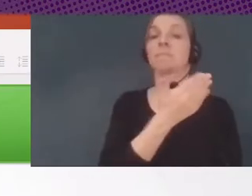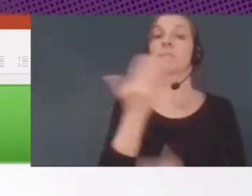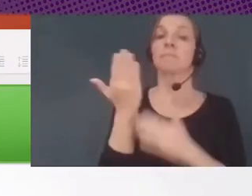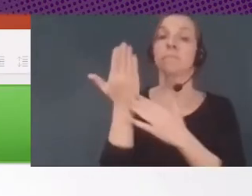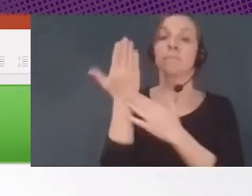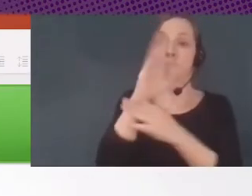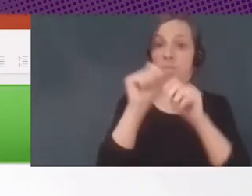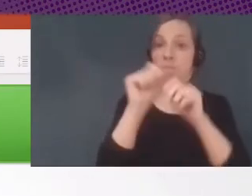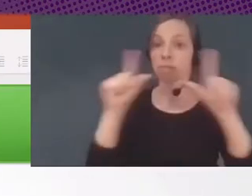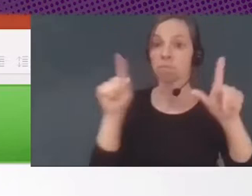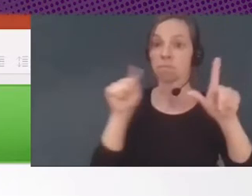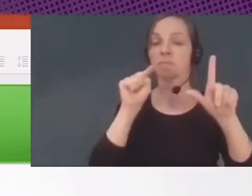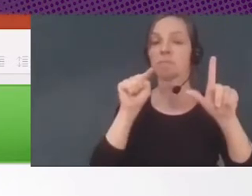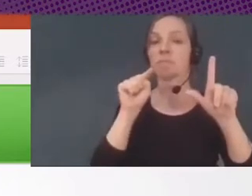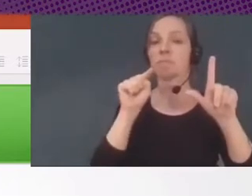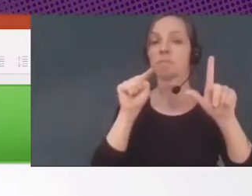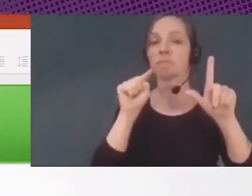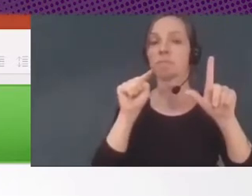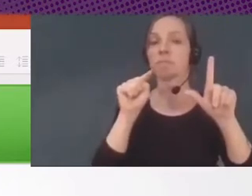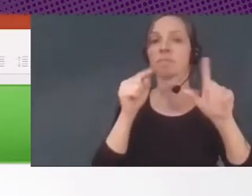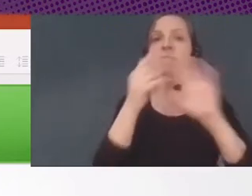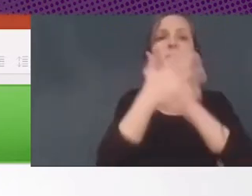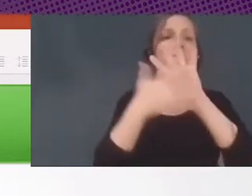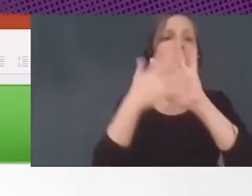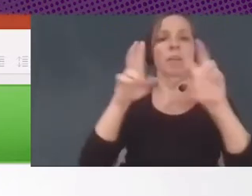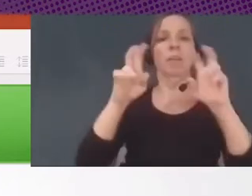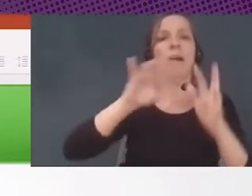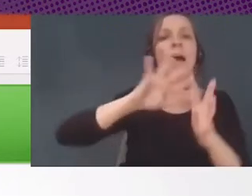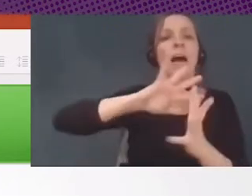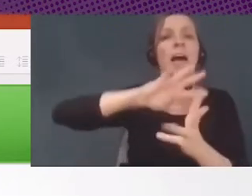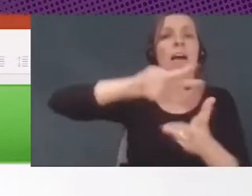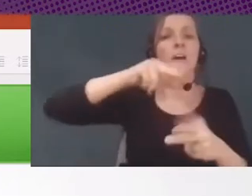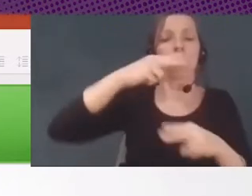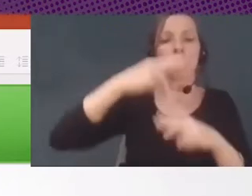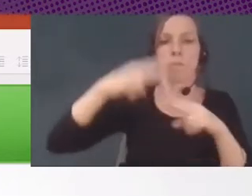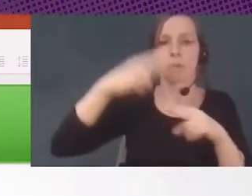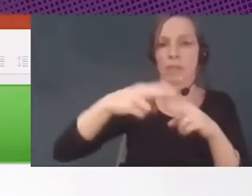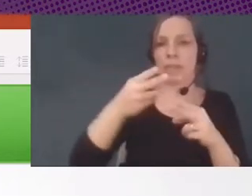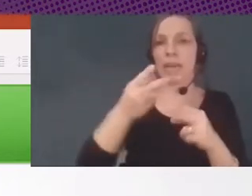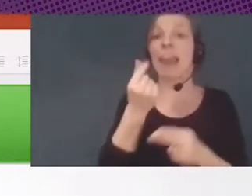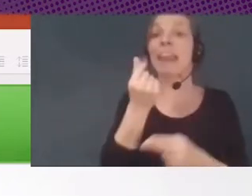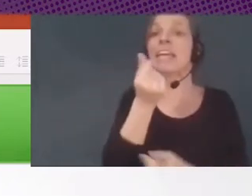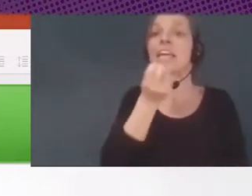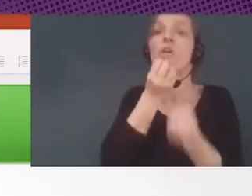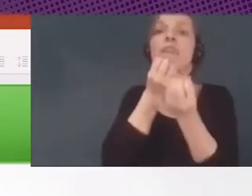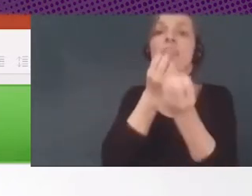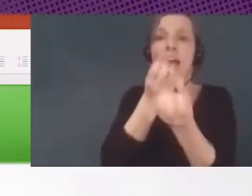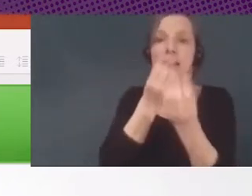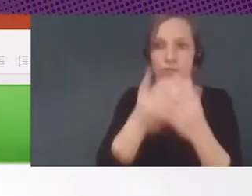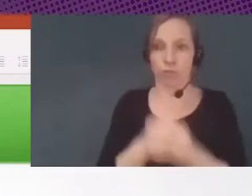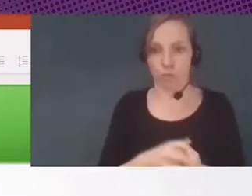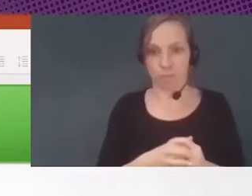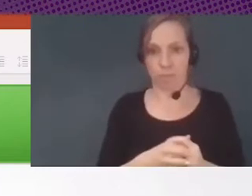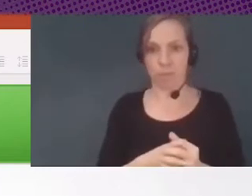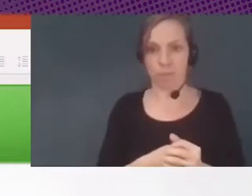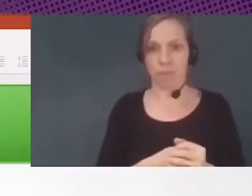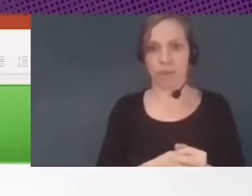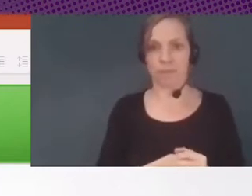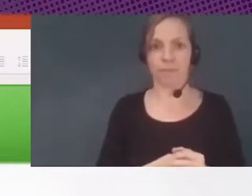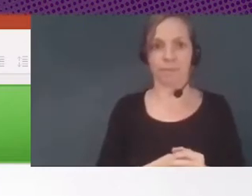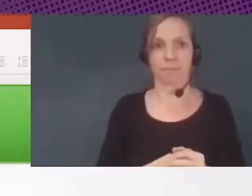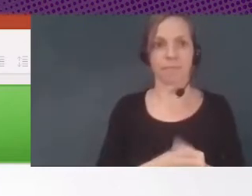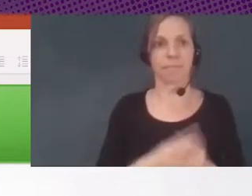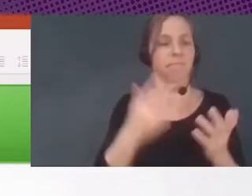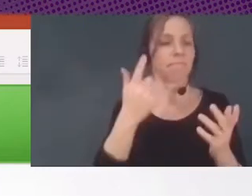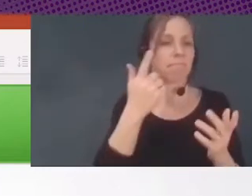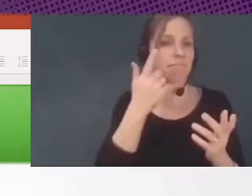sobre la geopolítica o geografía política de los datos del dinero. Vamos a hablar de un par de